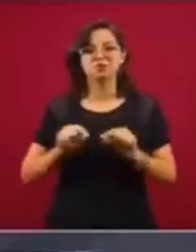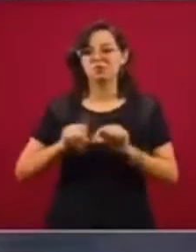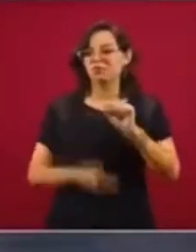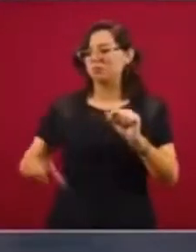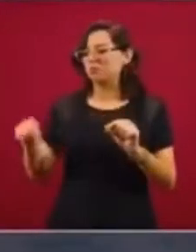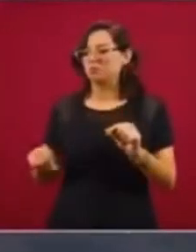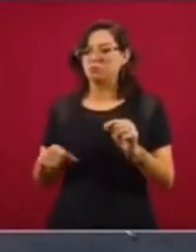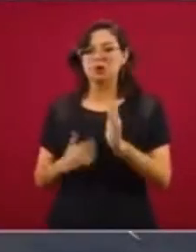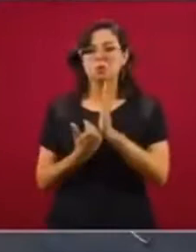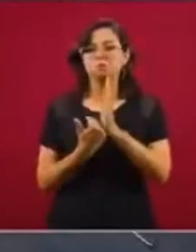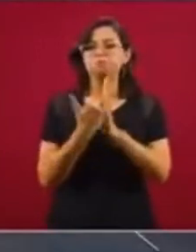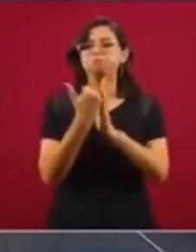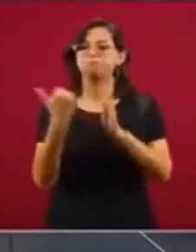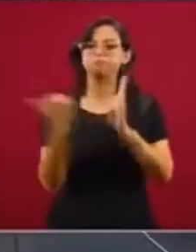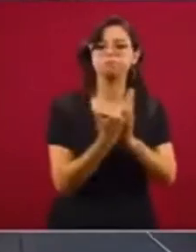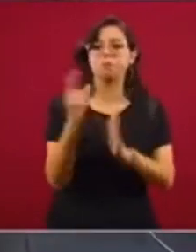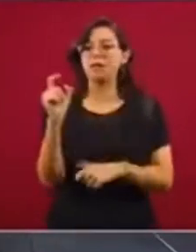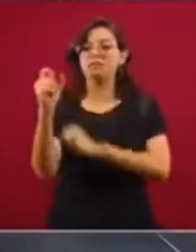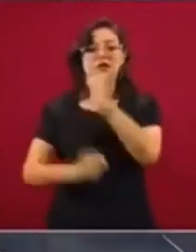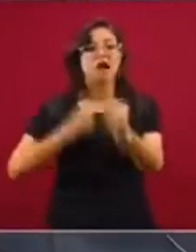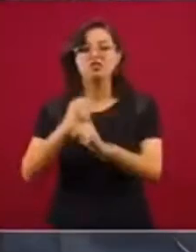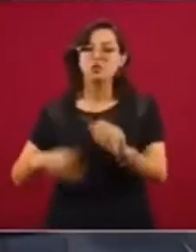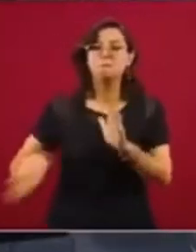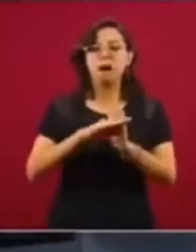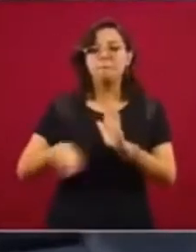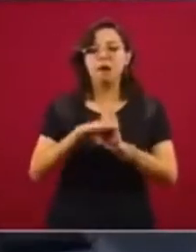nos impidió crecer dos décadas, veinte años.